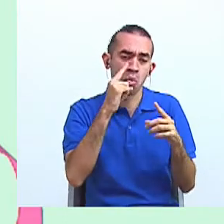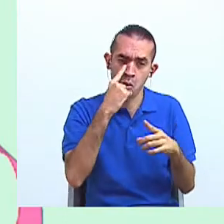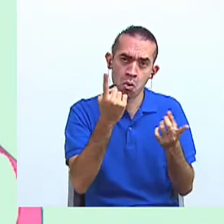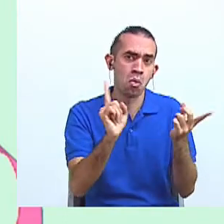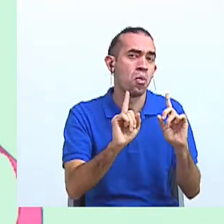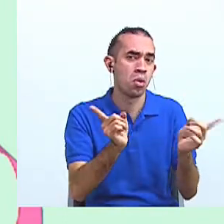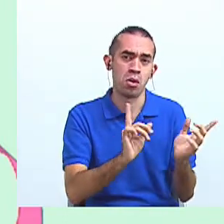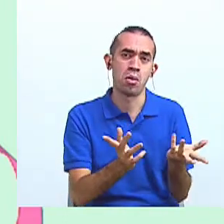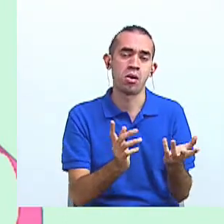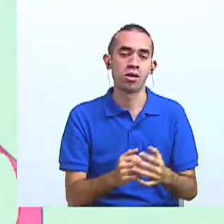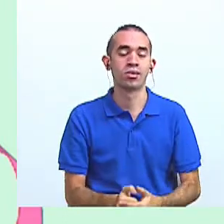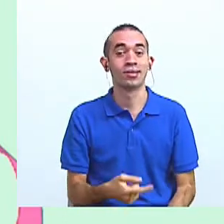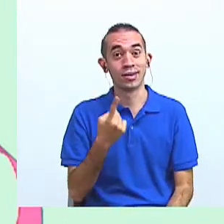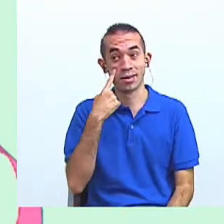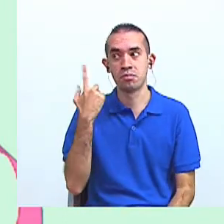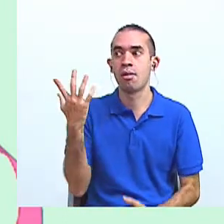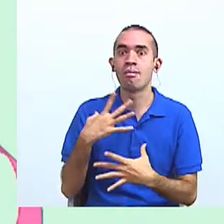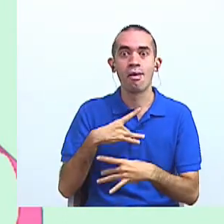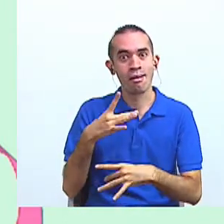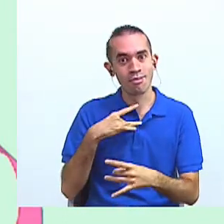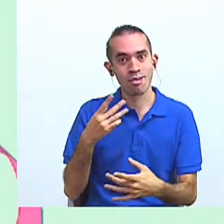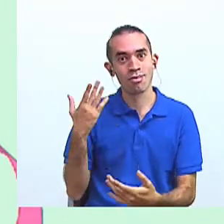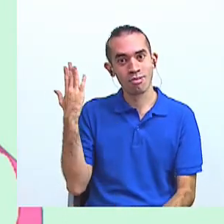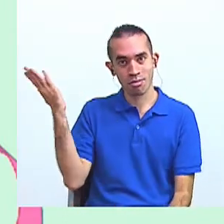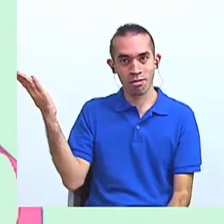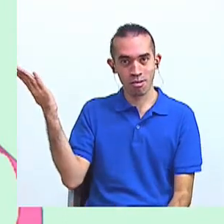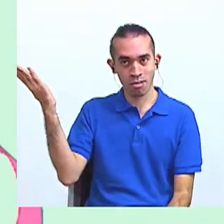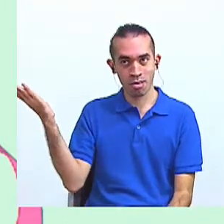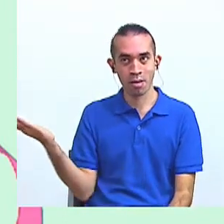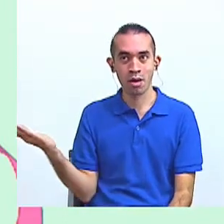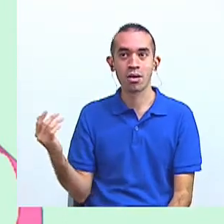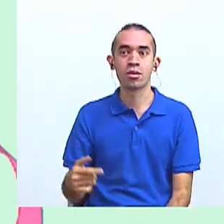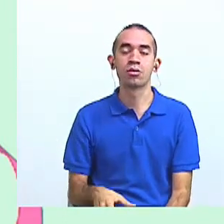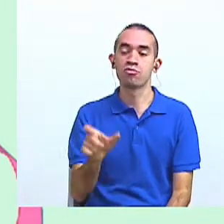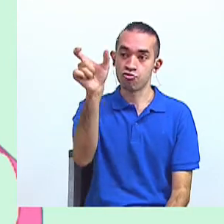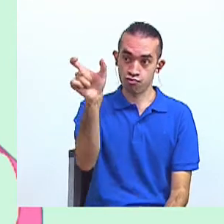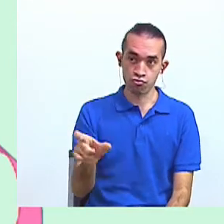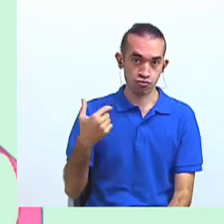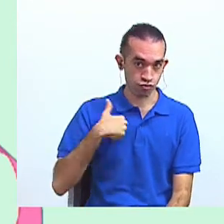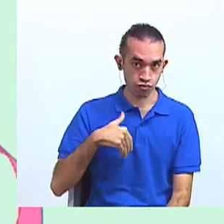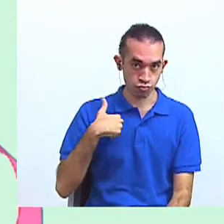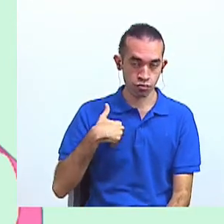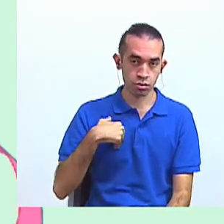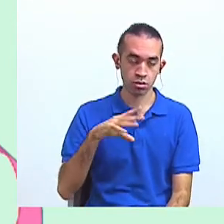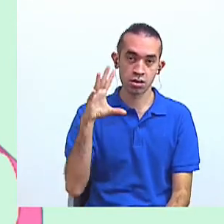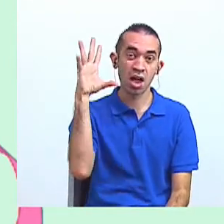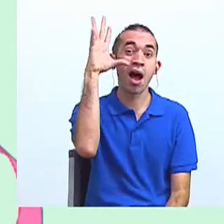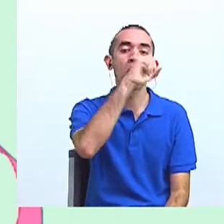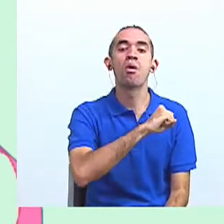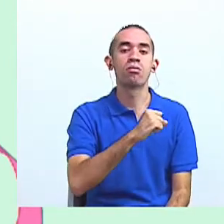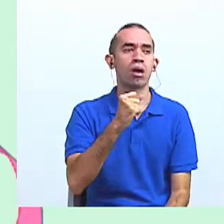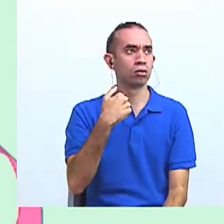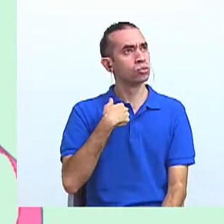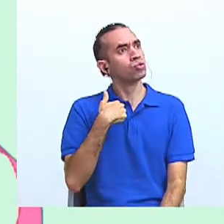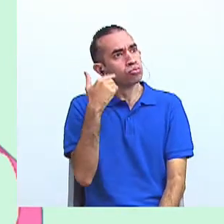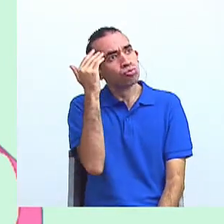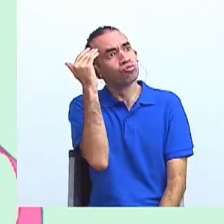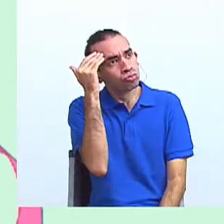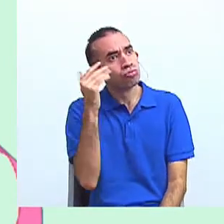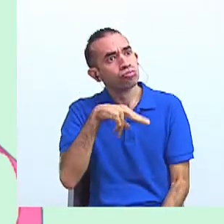interesante lo que nos plantea el texto. Nuestro personaje redescubre que sabe leer.